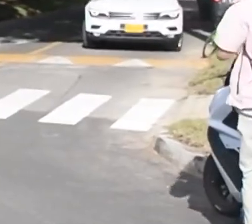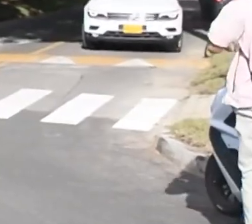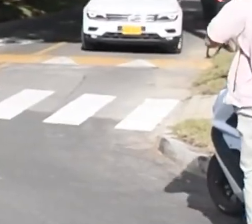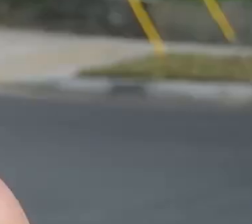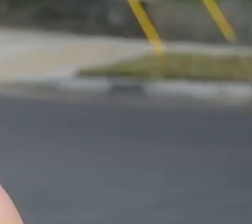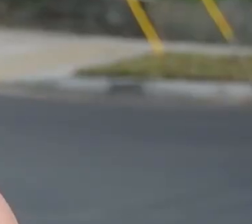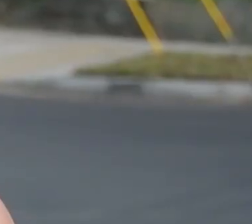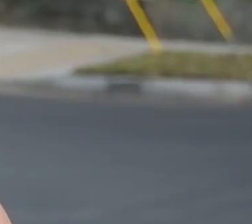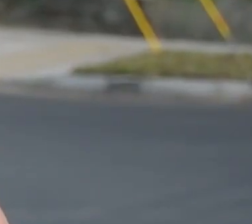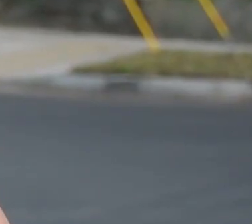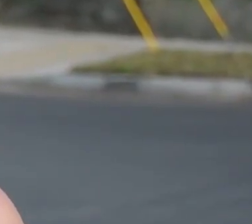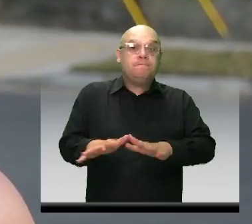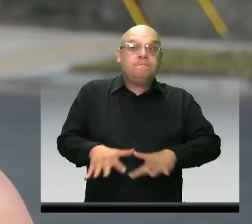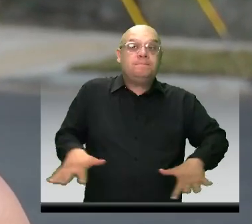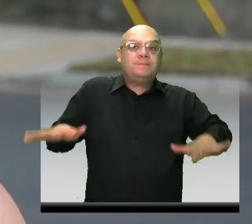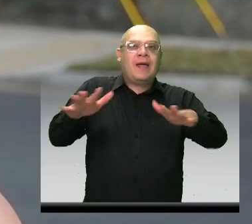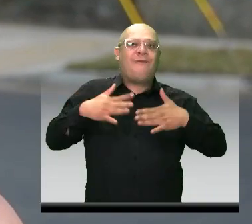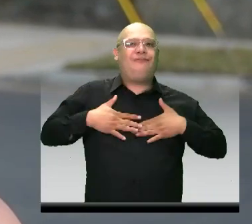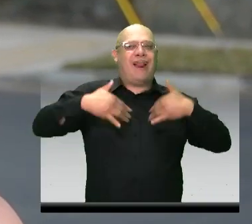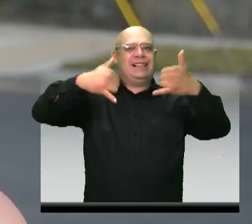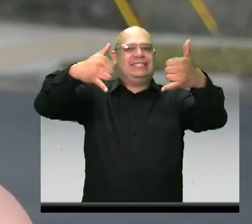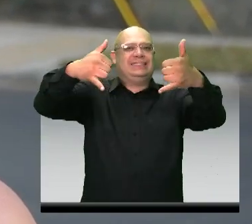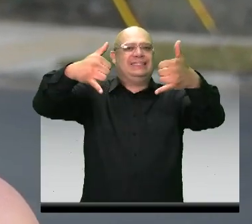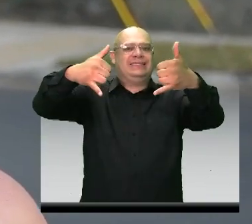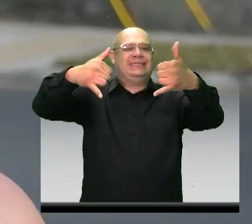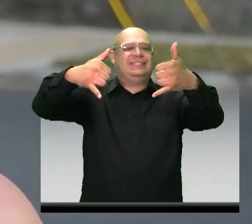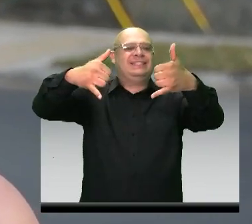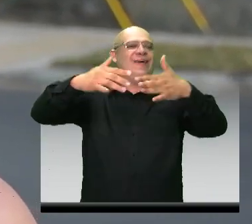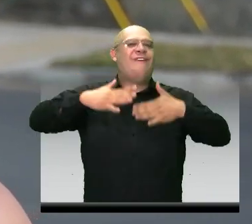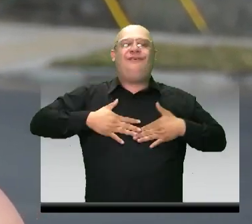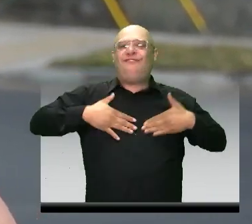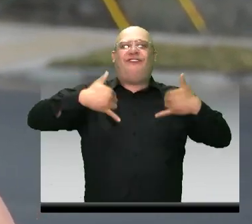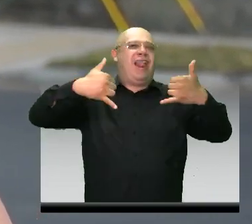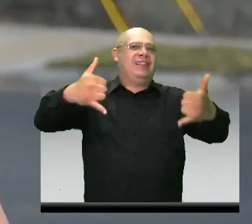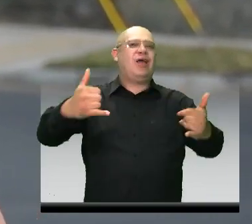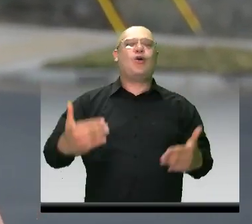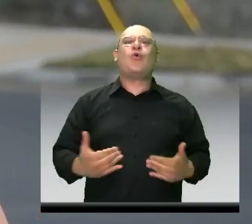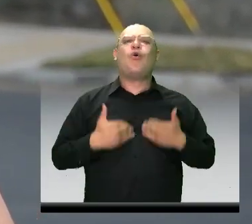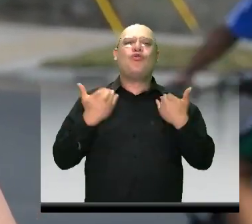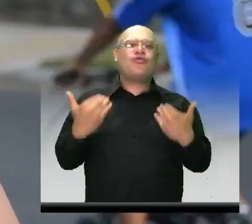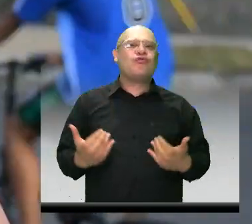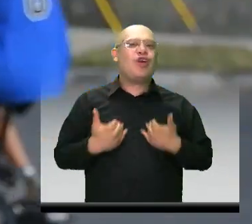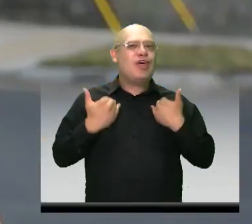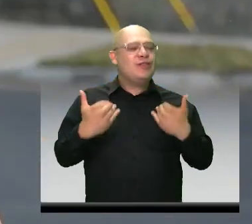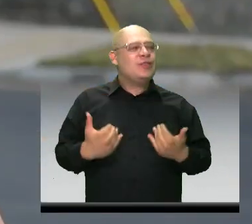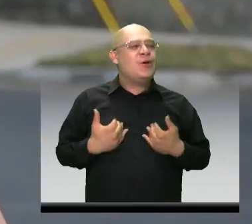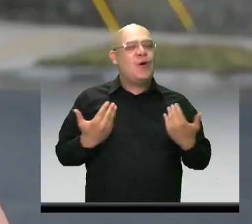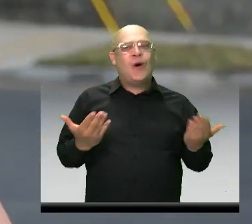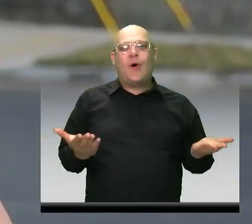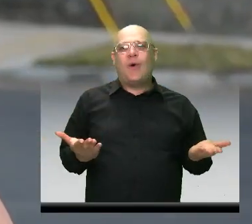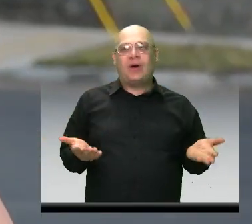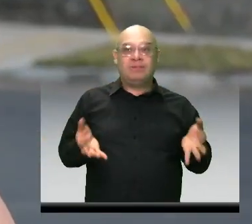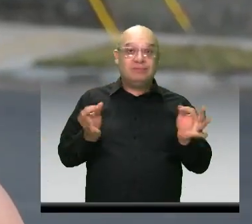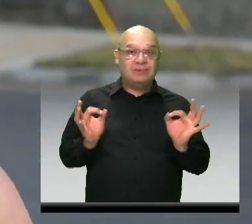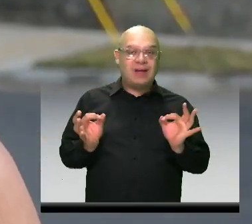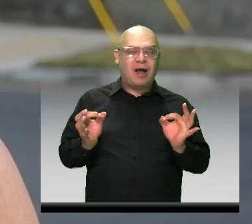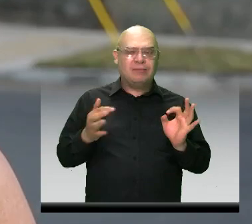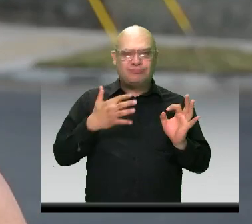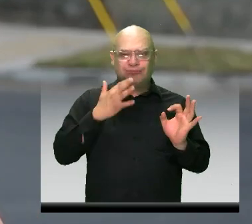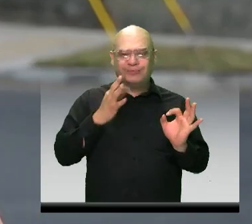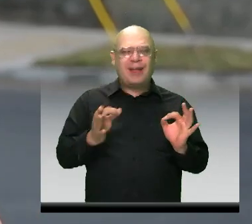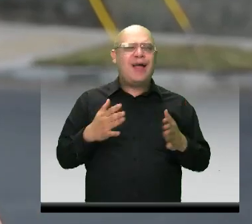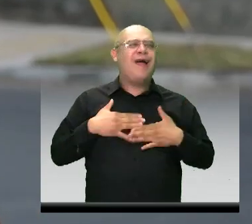Estoy feliz, estamos muy, muy contentos, y lo digo con toda la alegría del mundo,